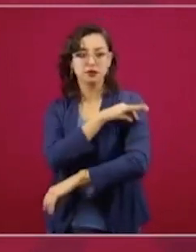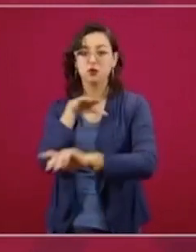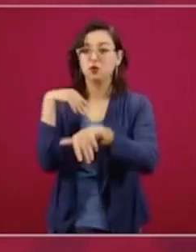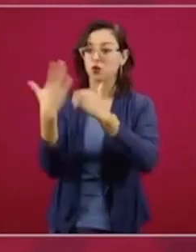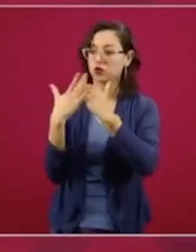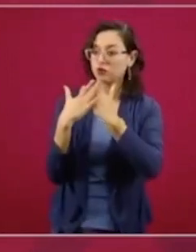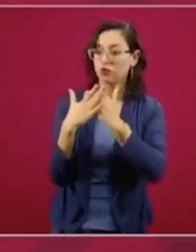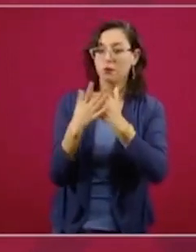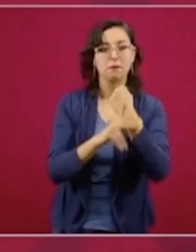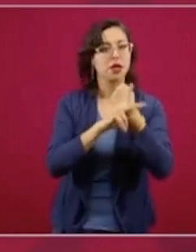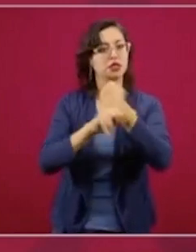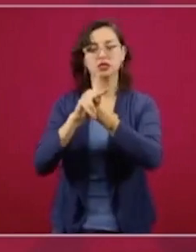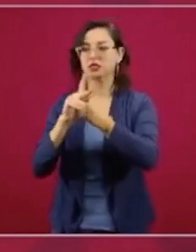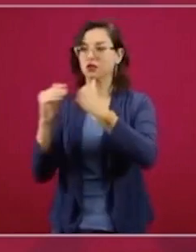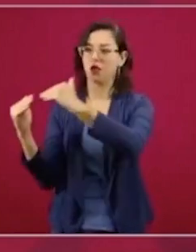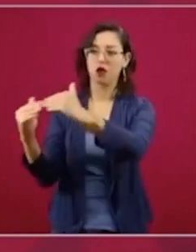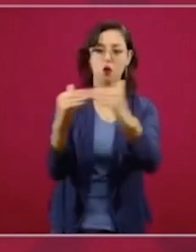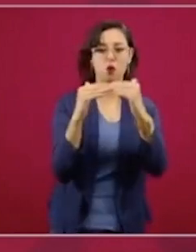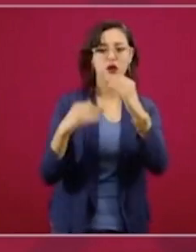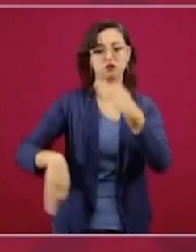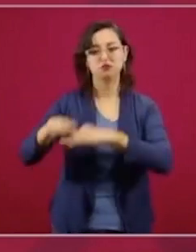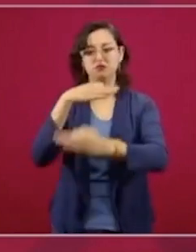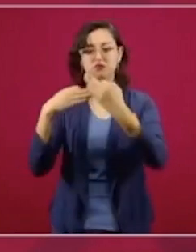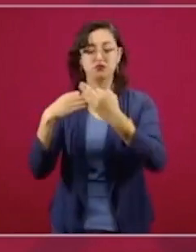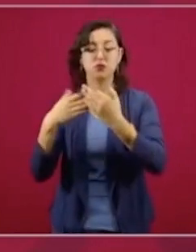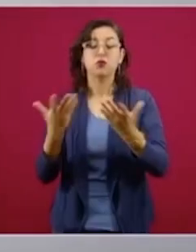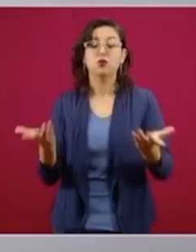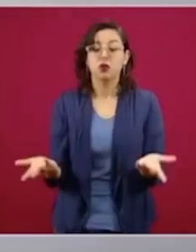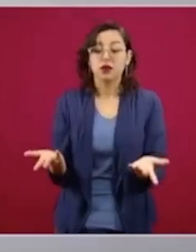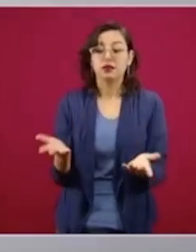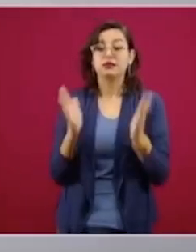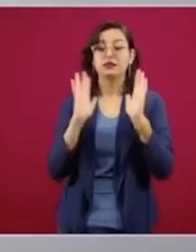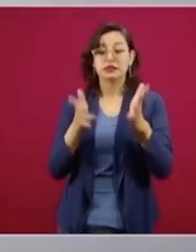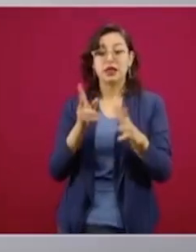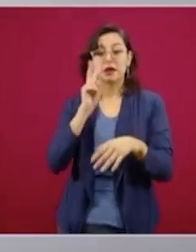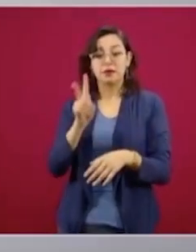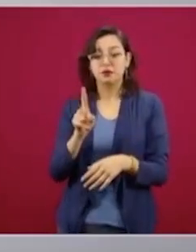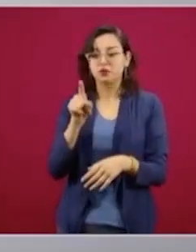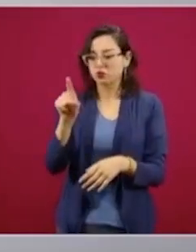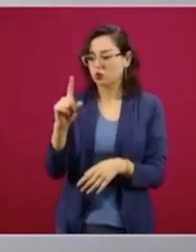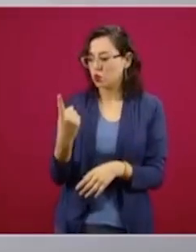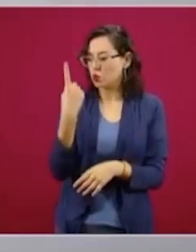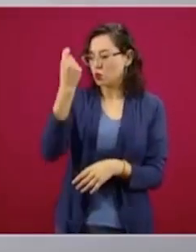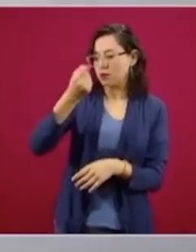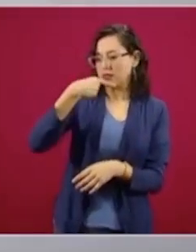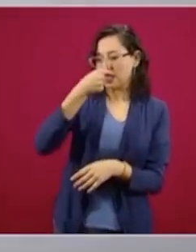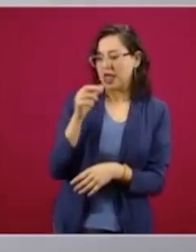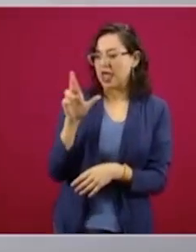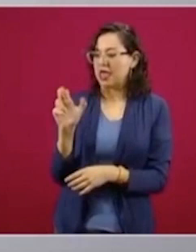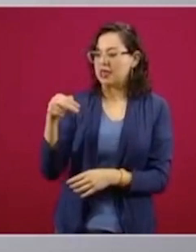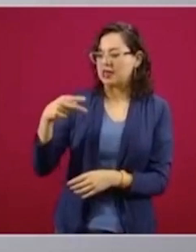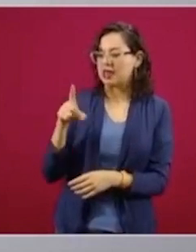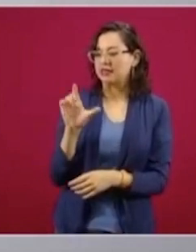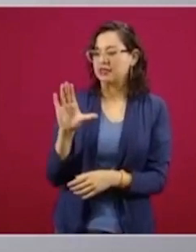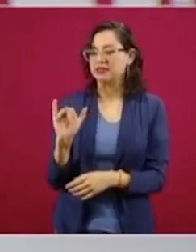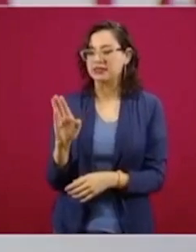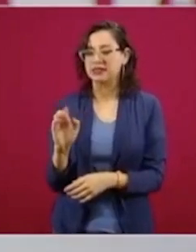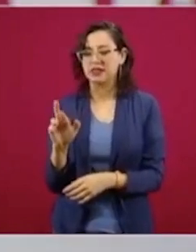Ya vimos ahora una primera circunstancia en torno al Remdesivir y sus efectos,